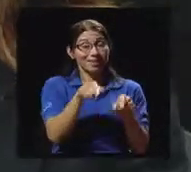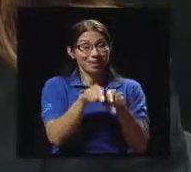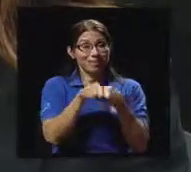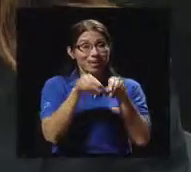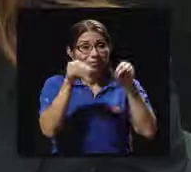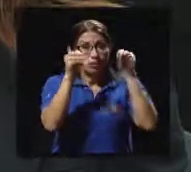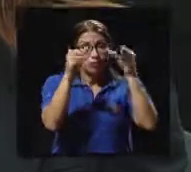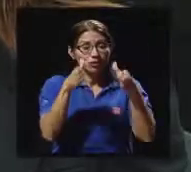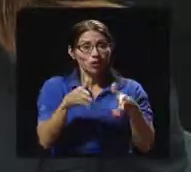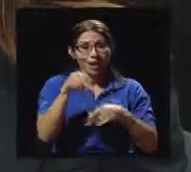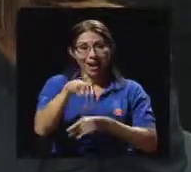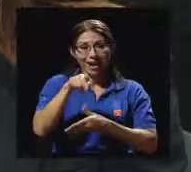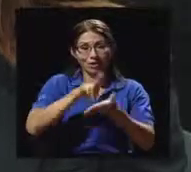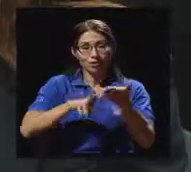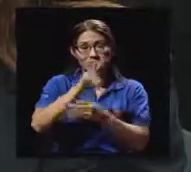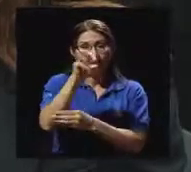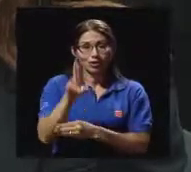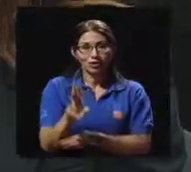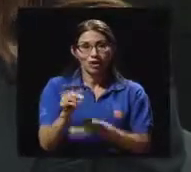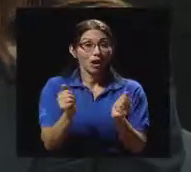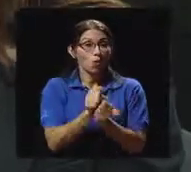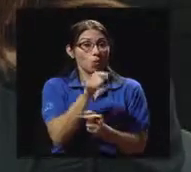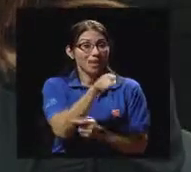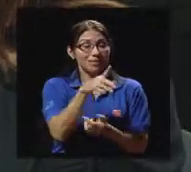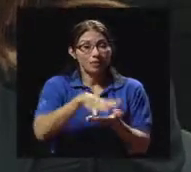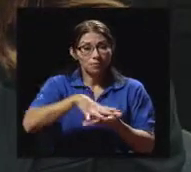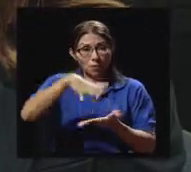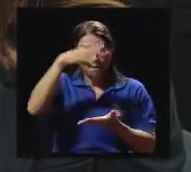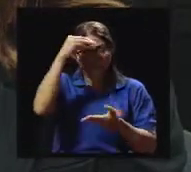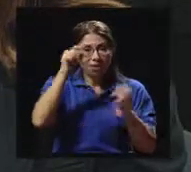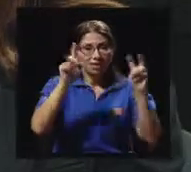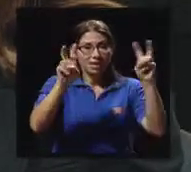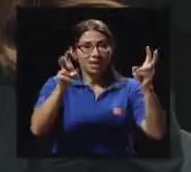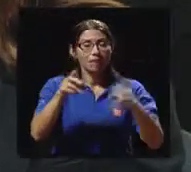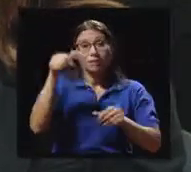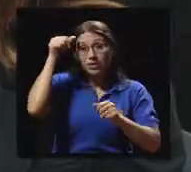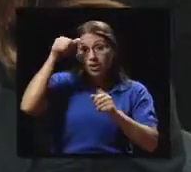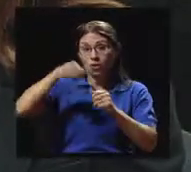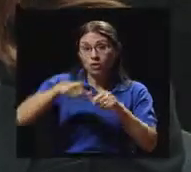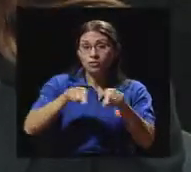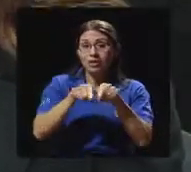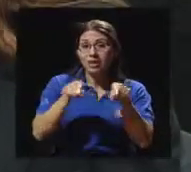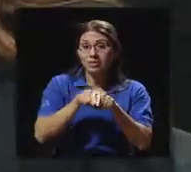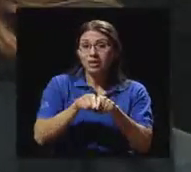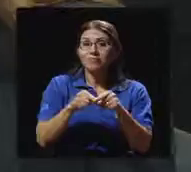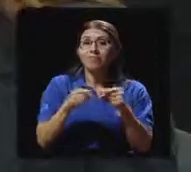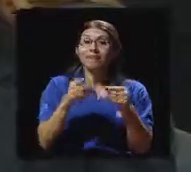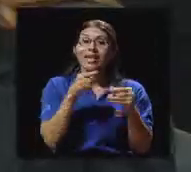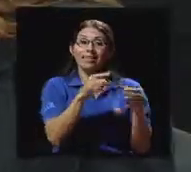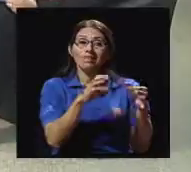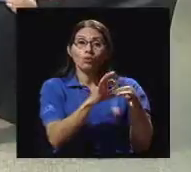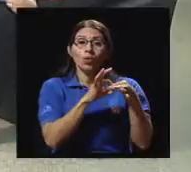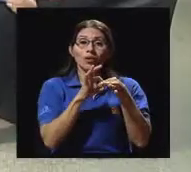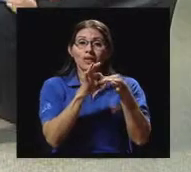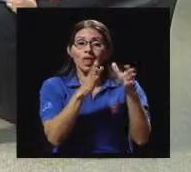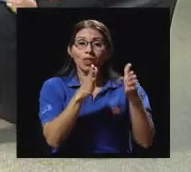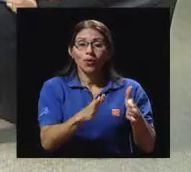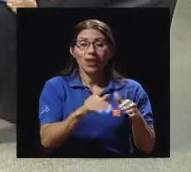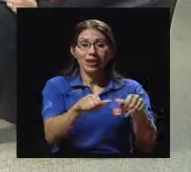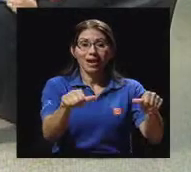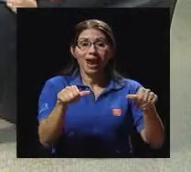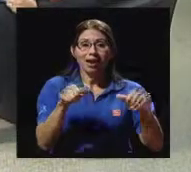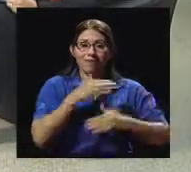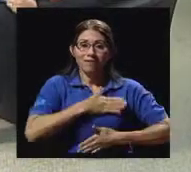Universidad de Costa Rica y con ella estamos aprendiendo más de este tema porque recordemos que también Milagro es coordinadora del área recreativa de la